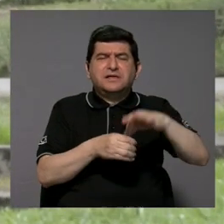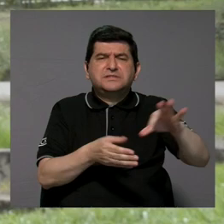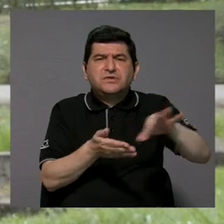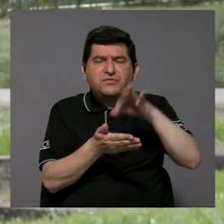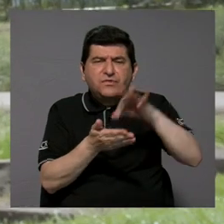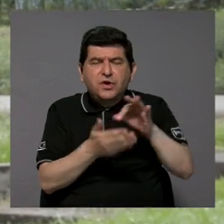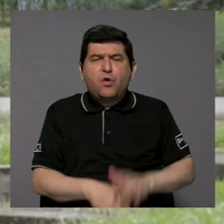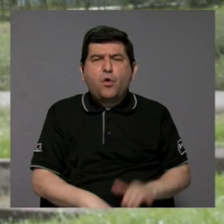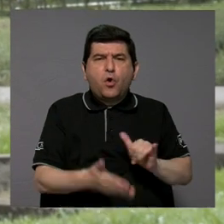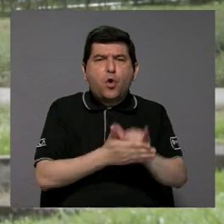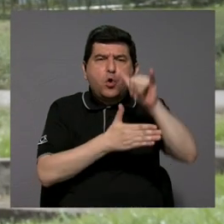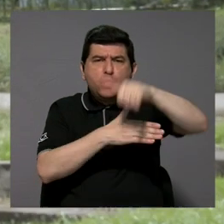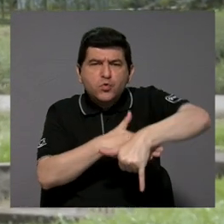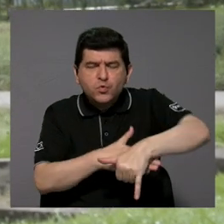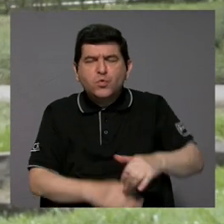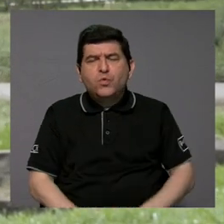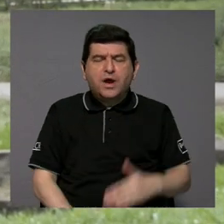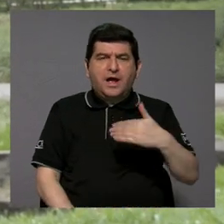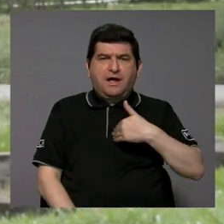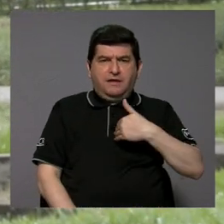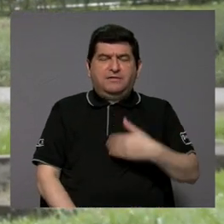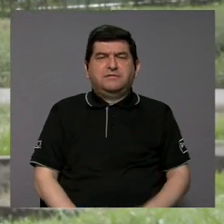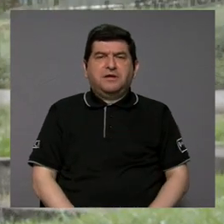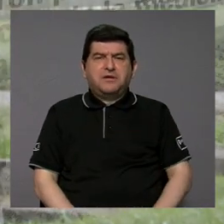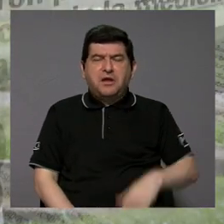tenían ganadería,